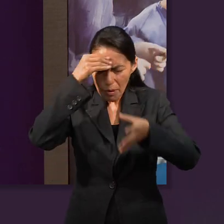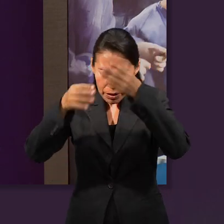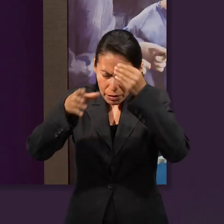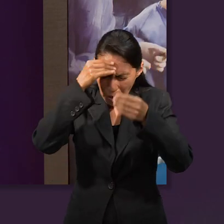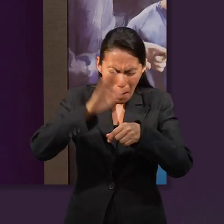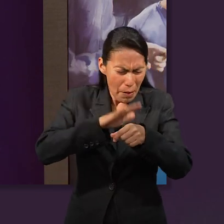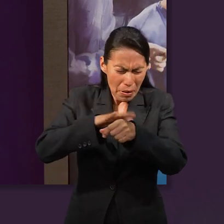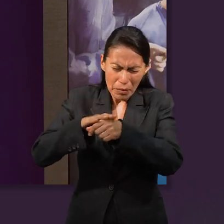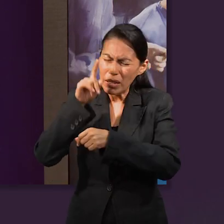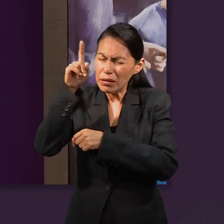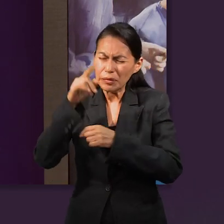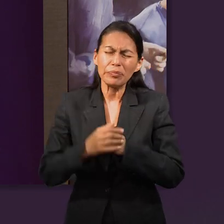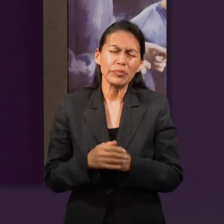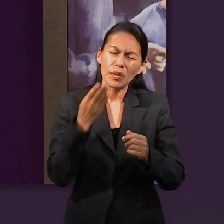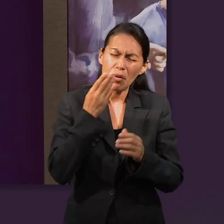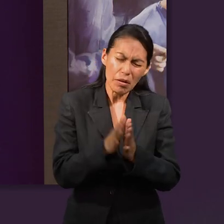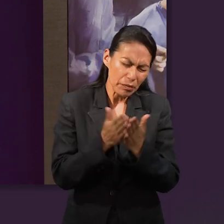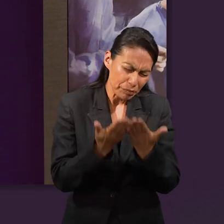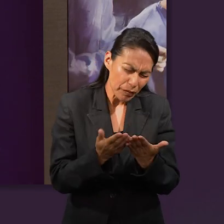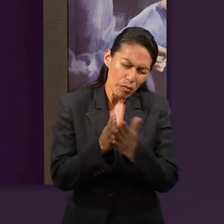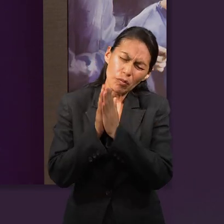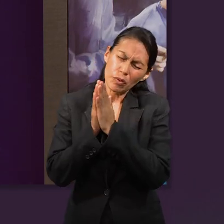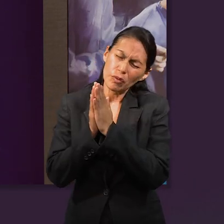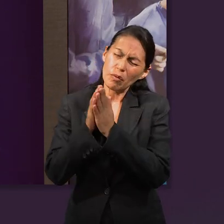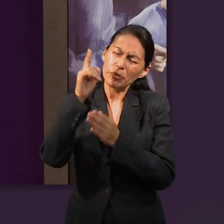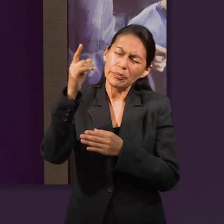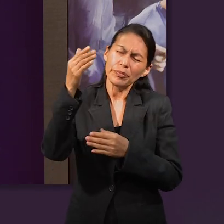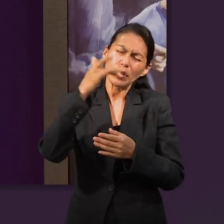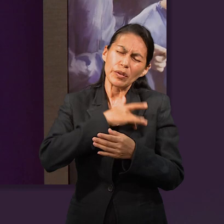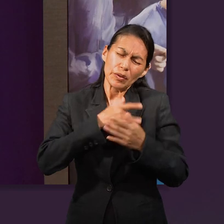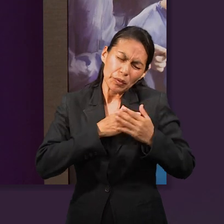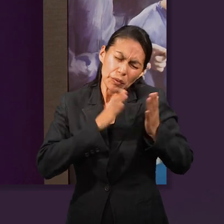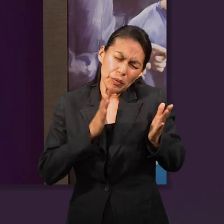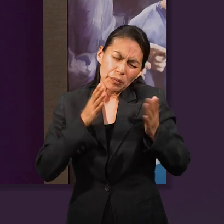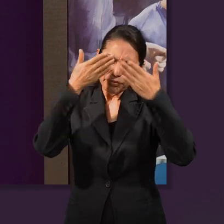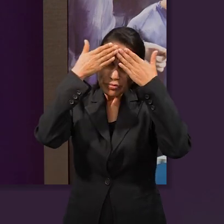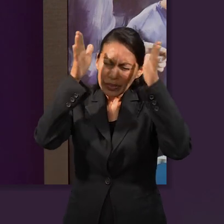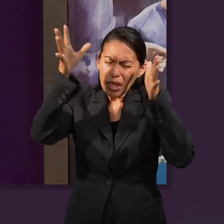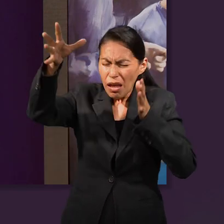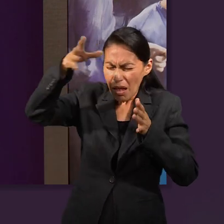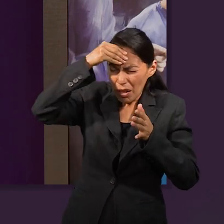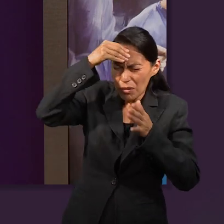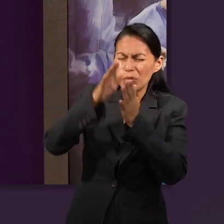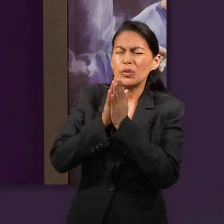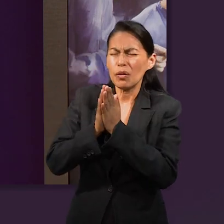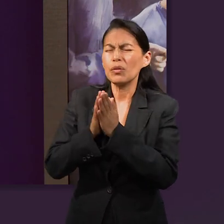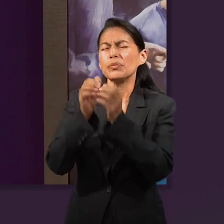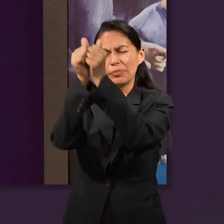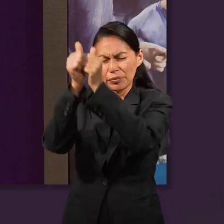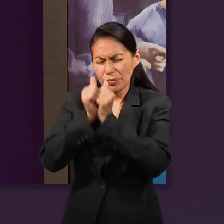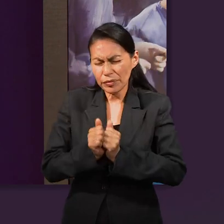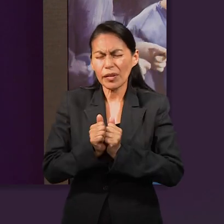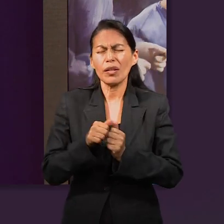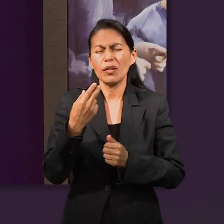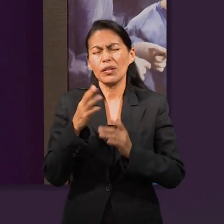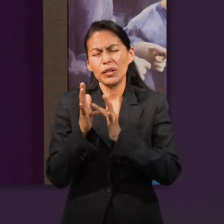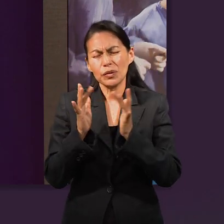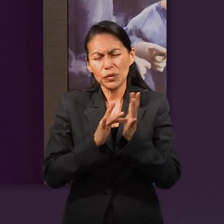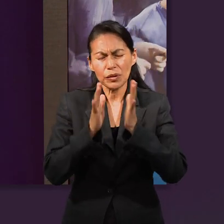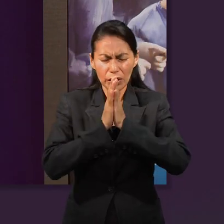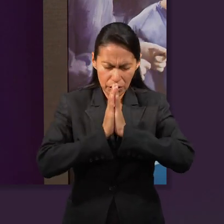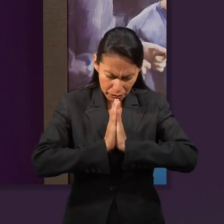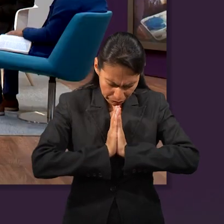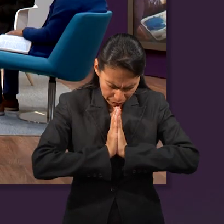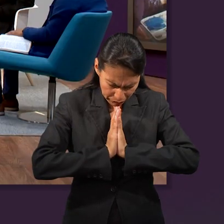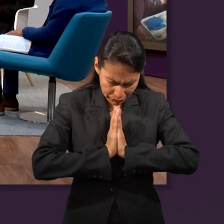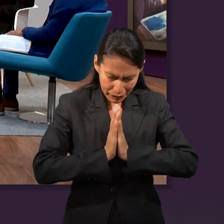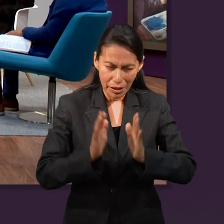reunidos aquí para aprender sobre tu palabra. Te quiero pedir, por favor, que hables en nuestros corazones y nos ayudes a aprender lo que tienes hoy para nosotros. Quédate con nosotros en el